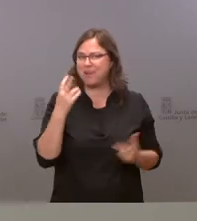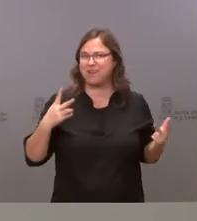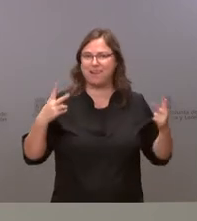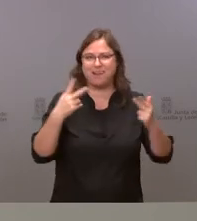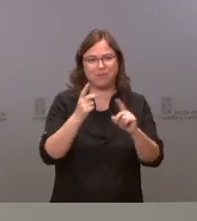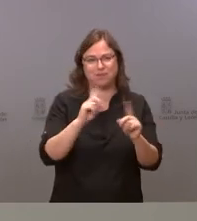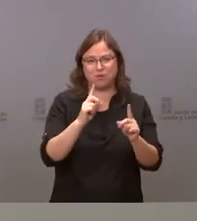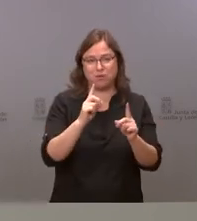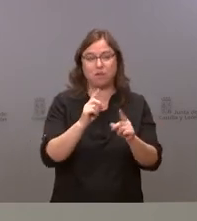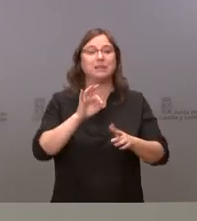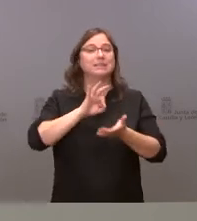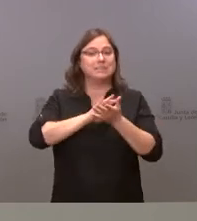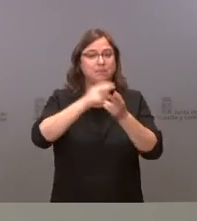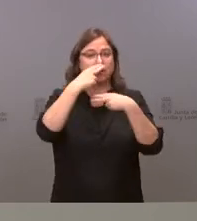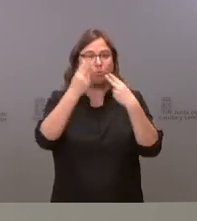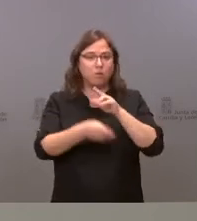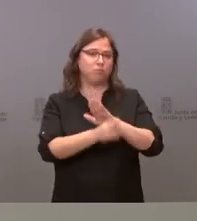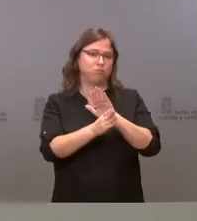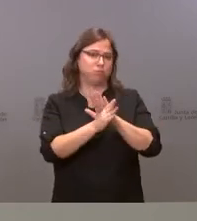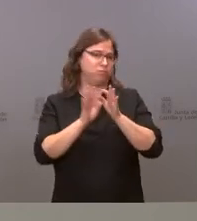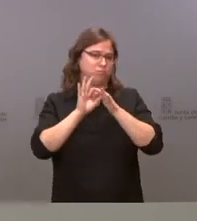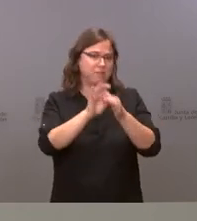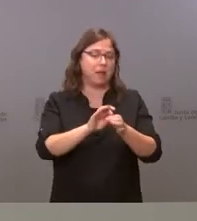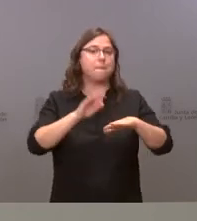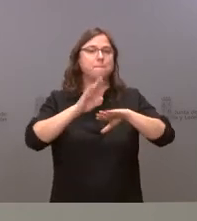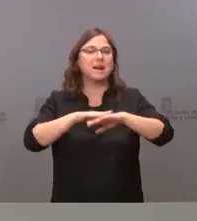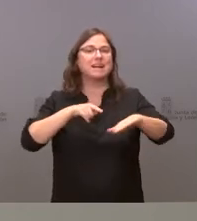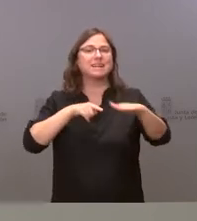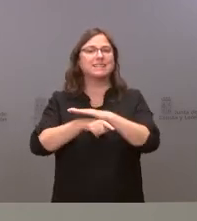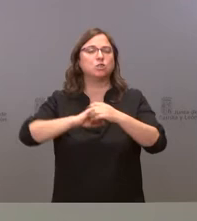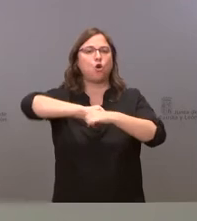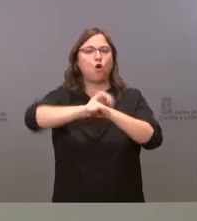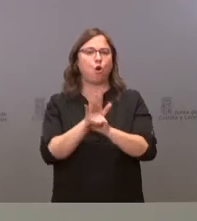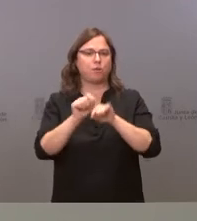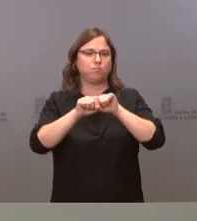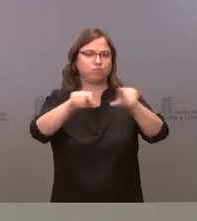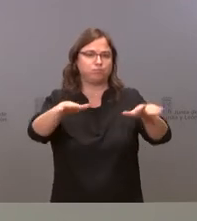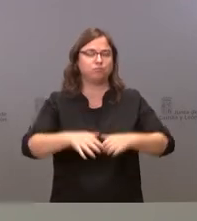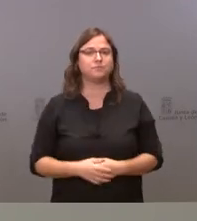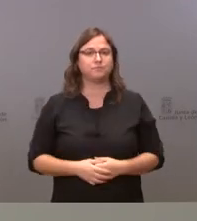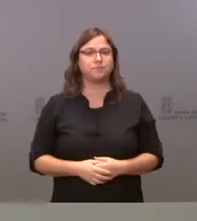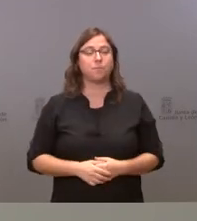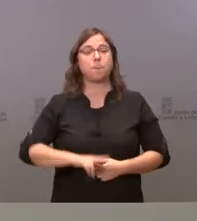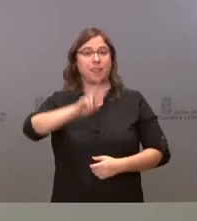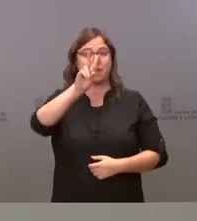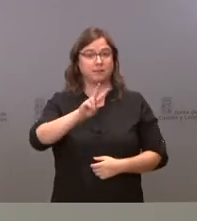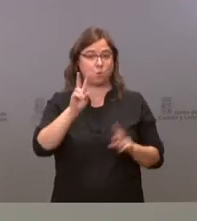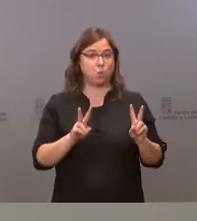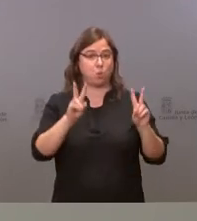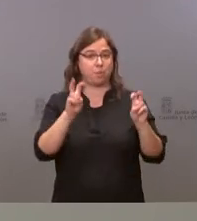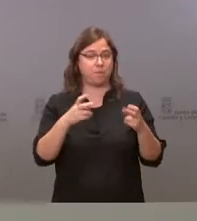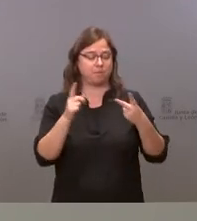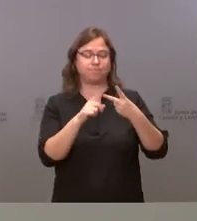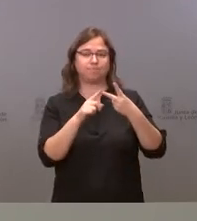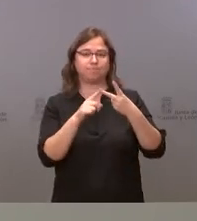en los servicios públicos fundamentales asociados a la gestión de la pandemia del COVID-19 la segunda cuestión es la